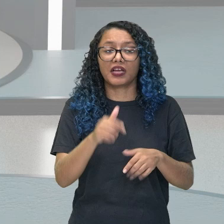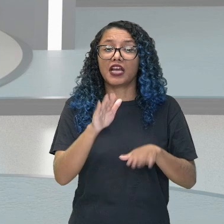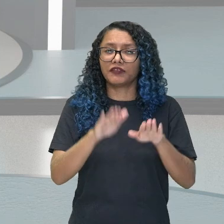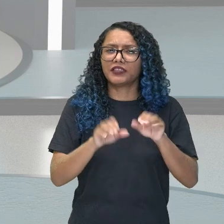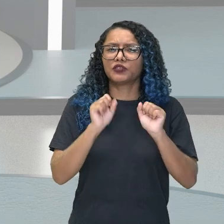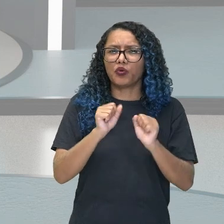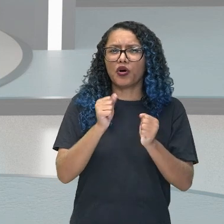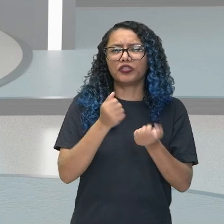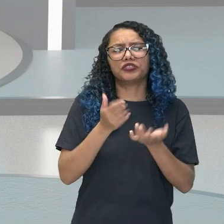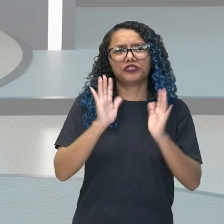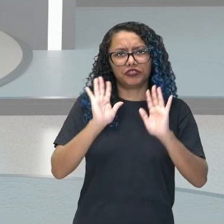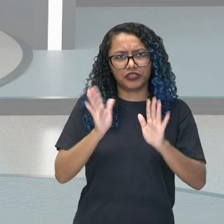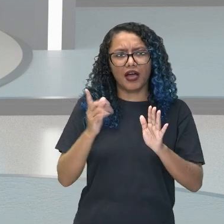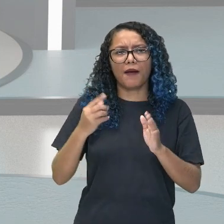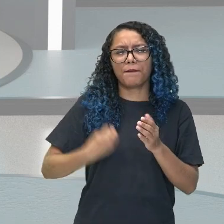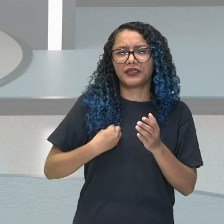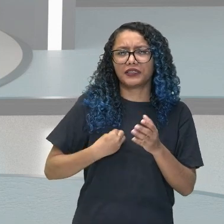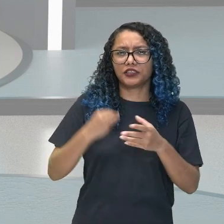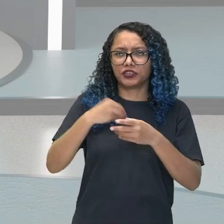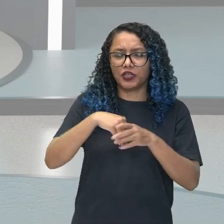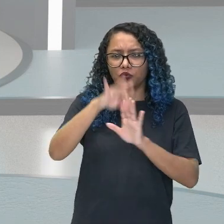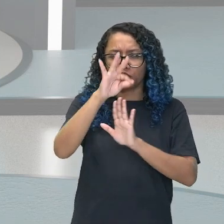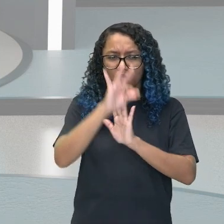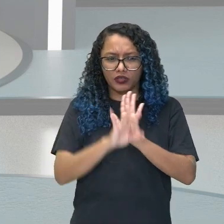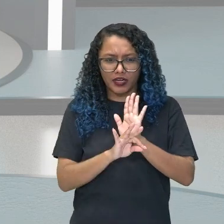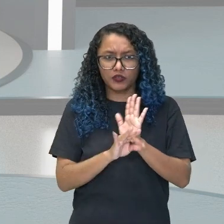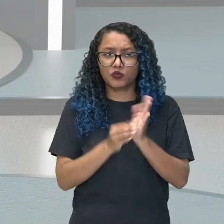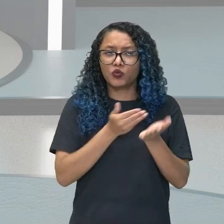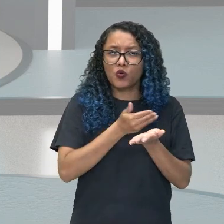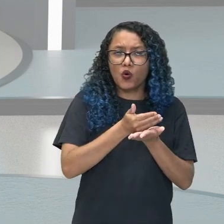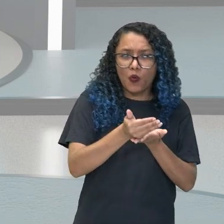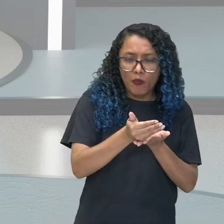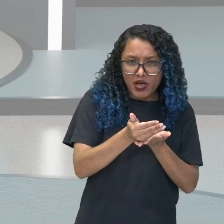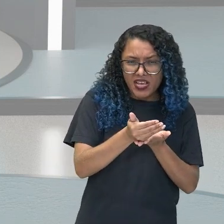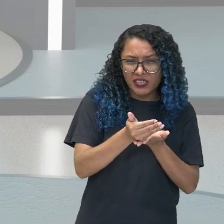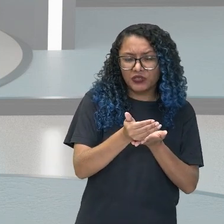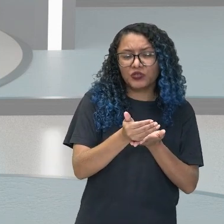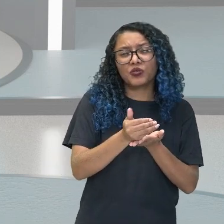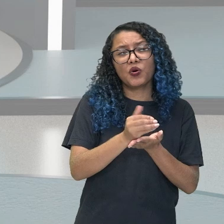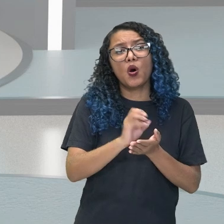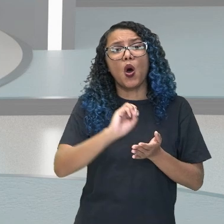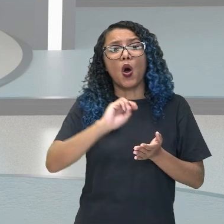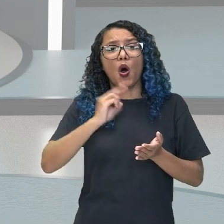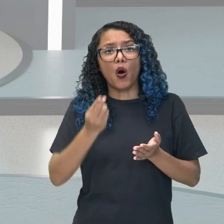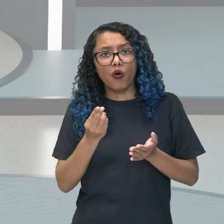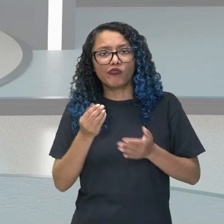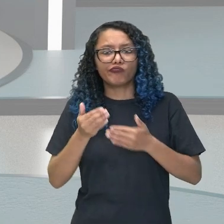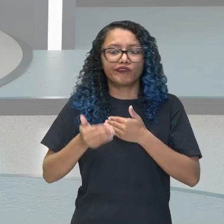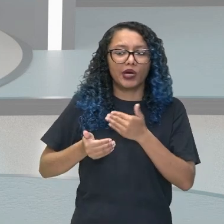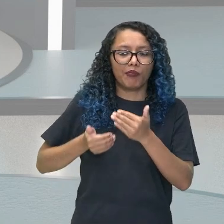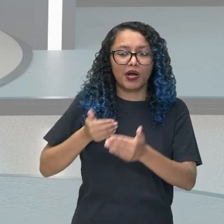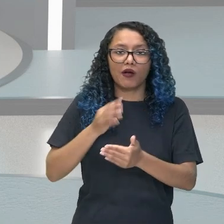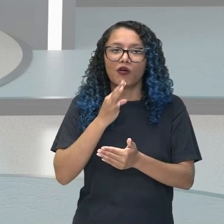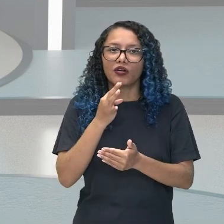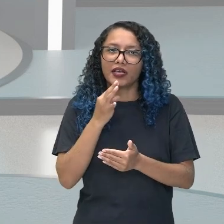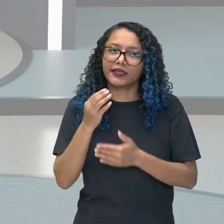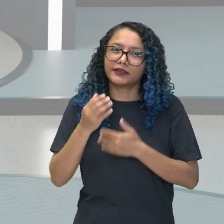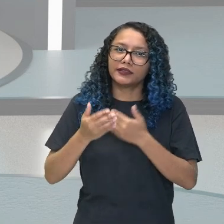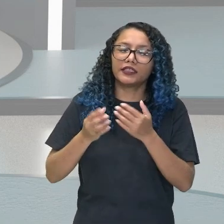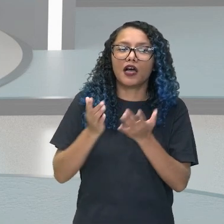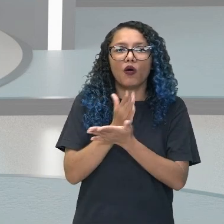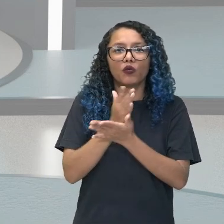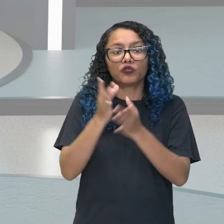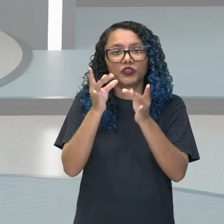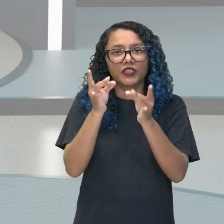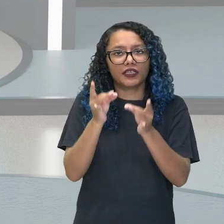o ella va a desarrollarse a medida que la historia va sucediendo. Y ahora, ustedes irán a ver